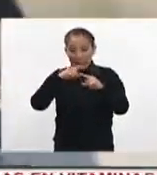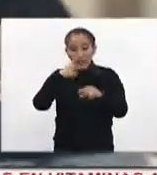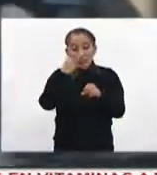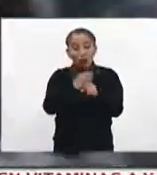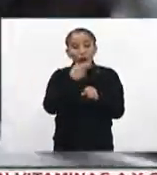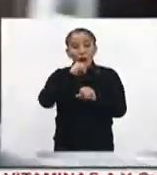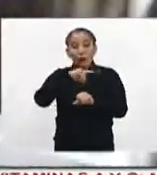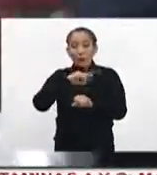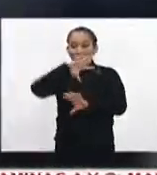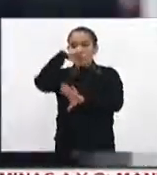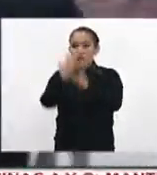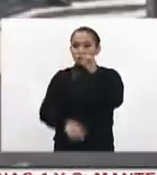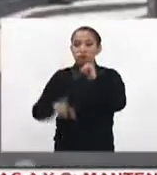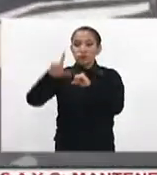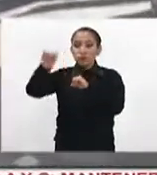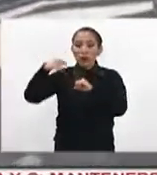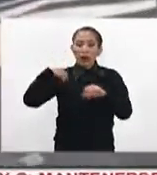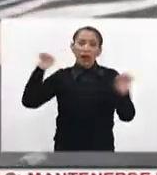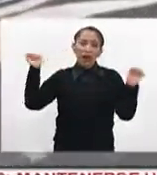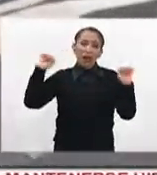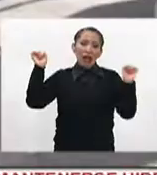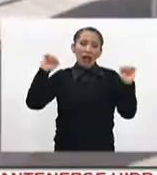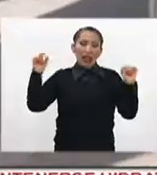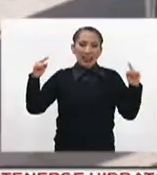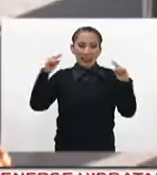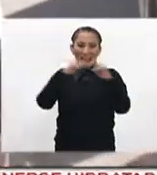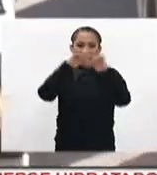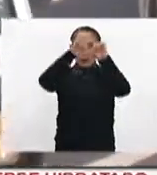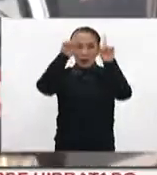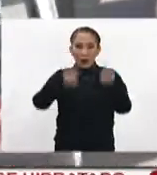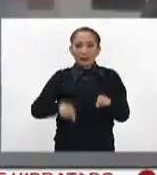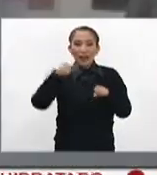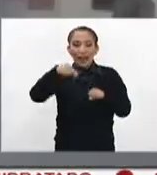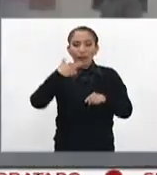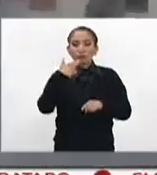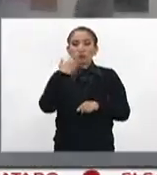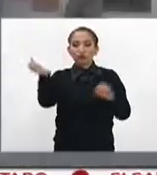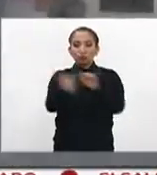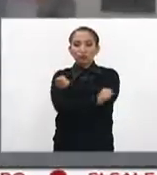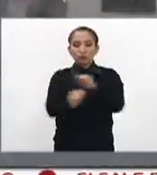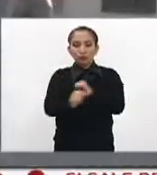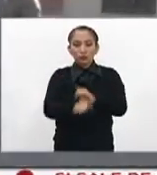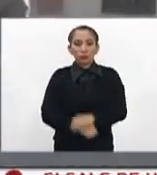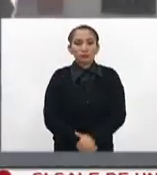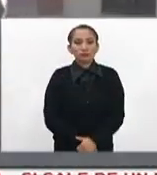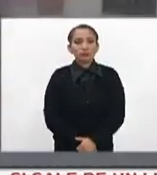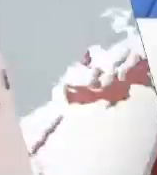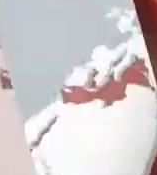segundo atacante consiguió llegar hasta la puerta principal de la iglesia donde se hizo estallar.